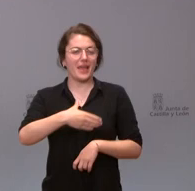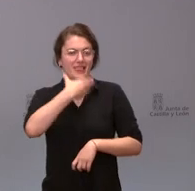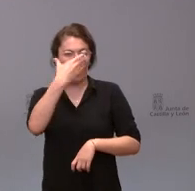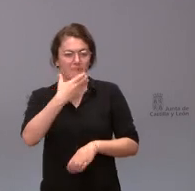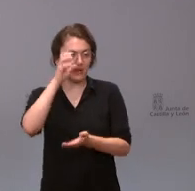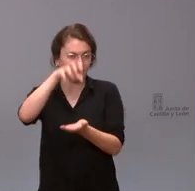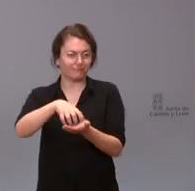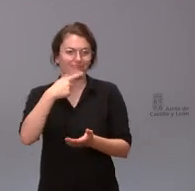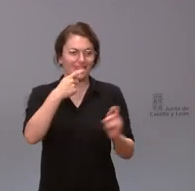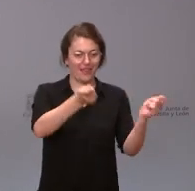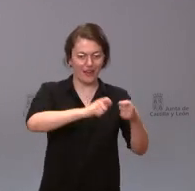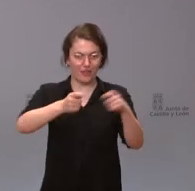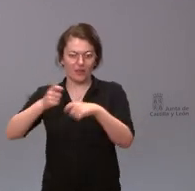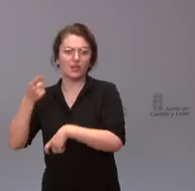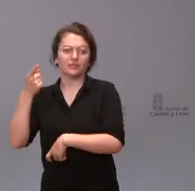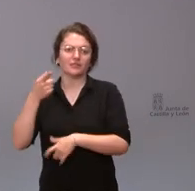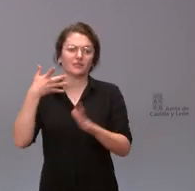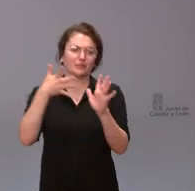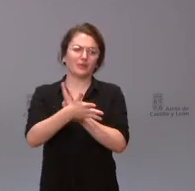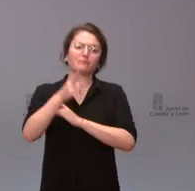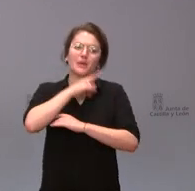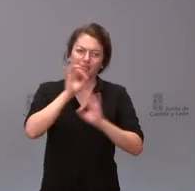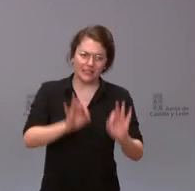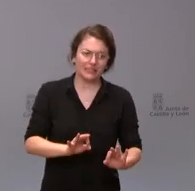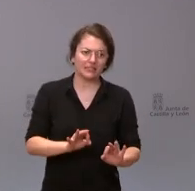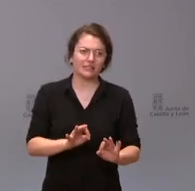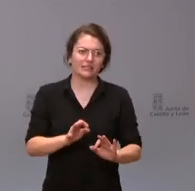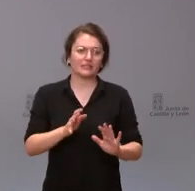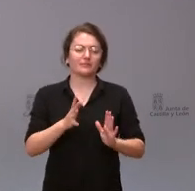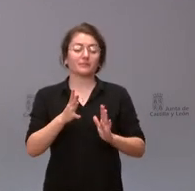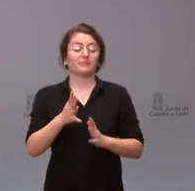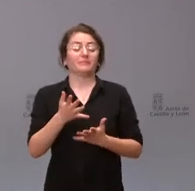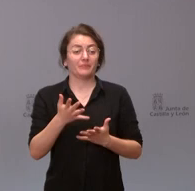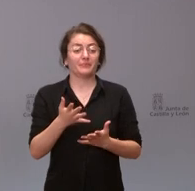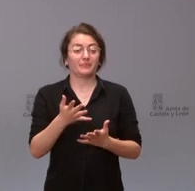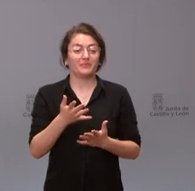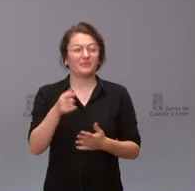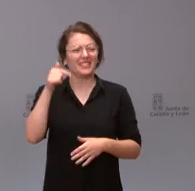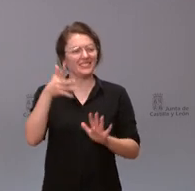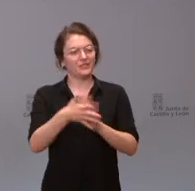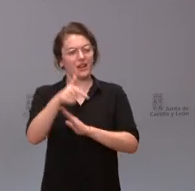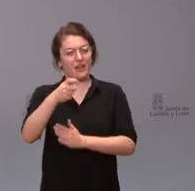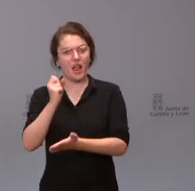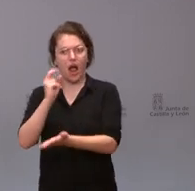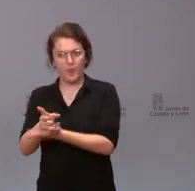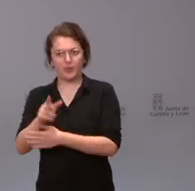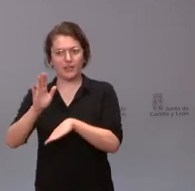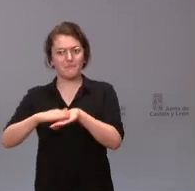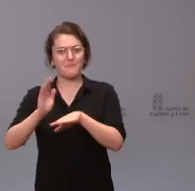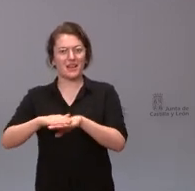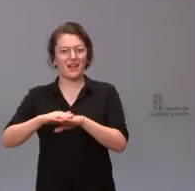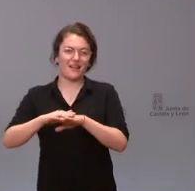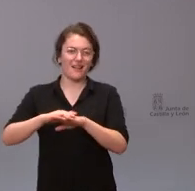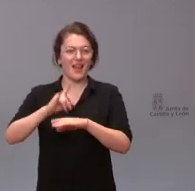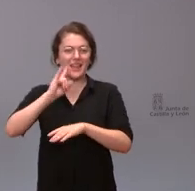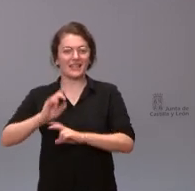tengamos una clara apuesta por el desarrollo en Castilla y León no impide ver y hoy con la perspectiva del tiempo lo